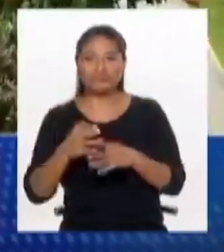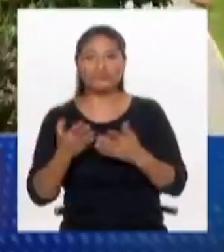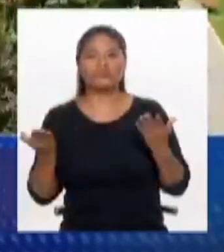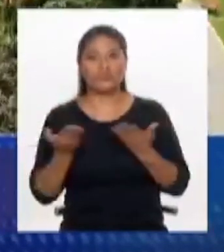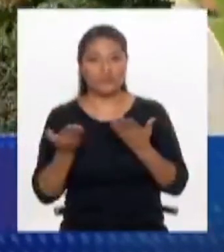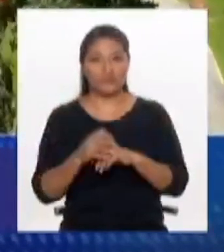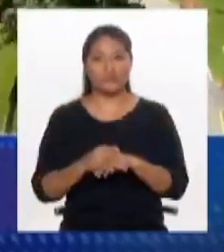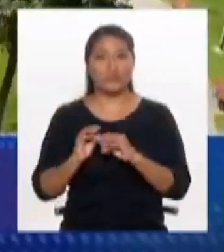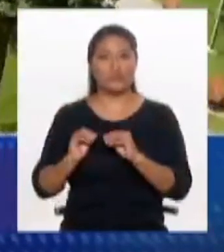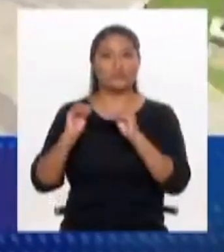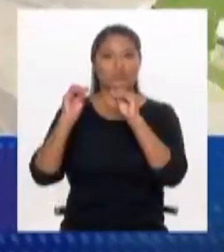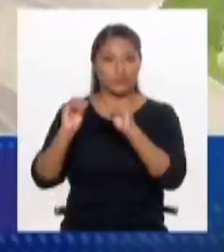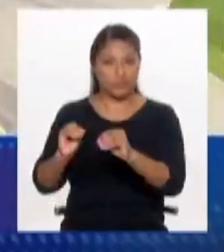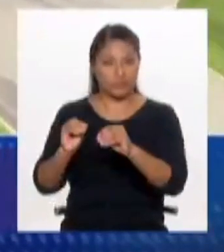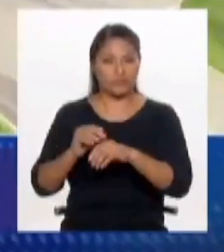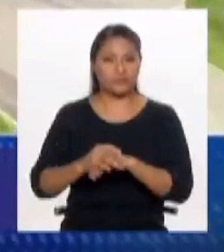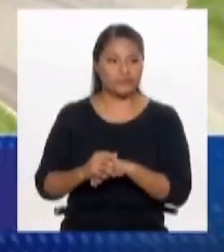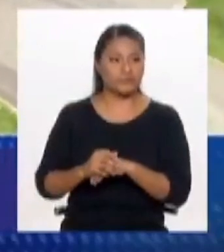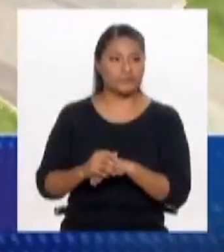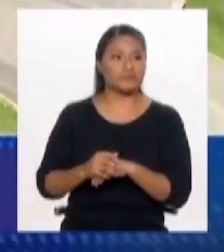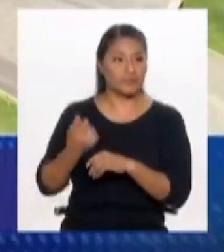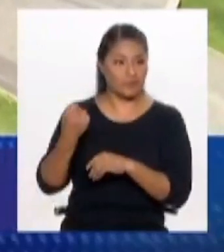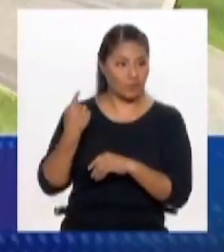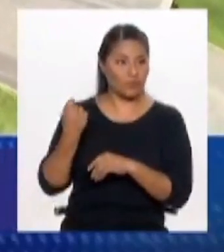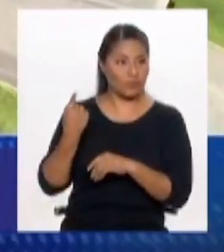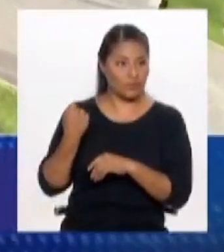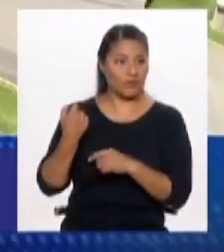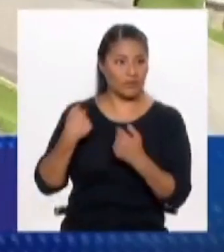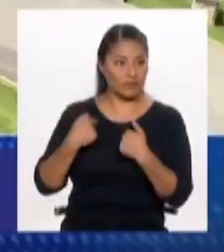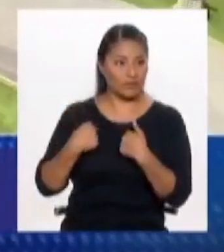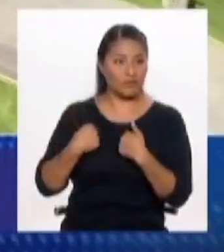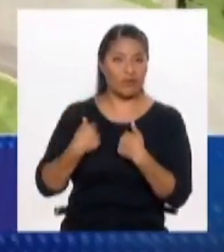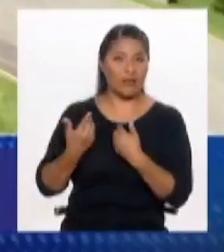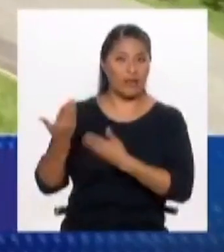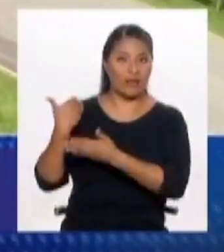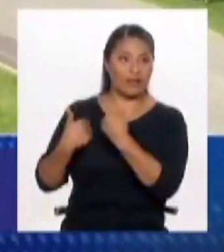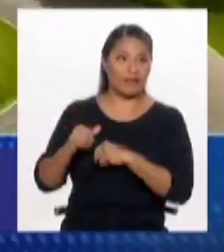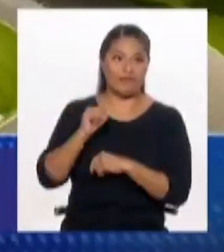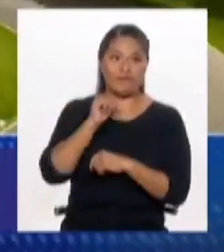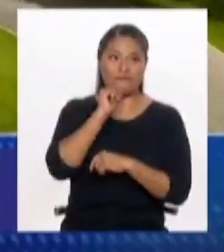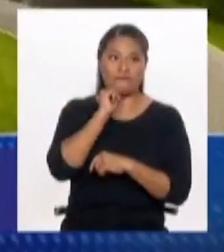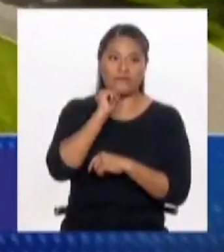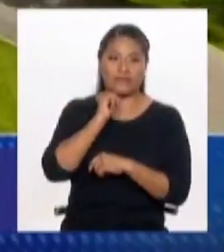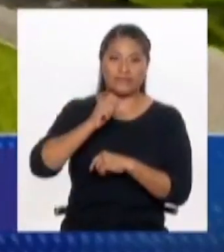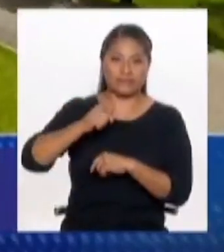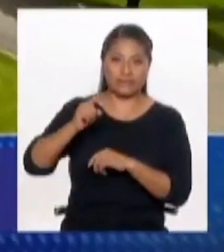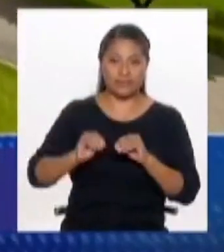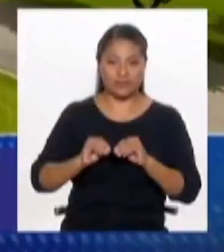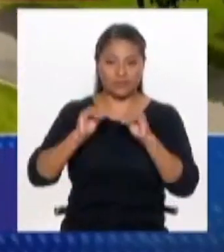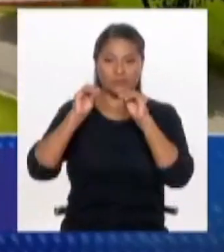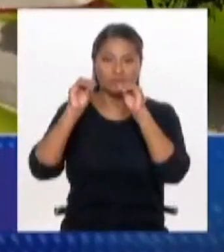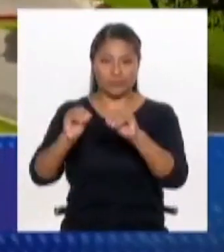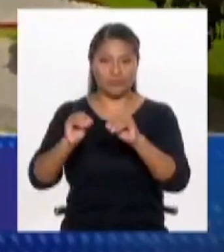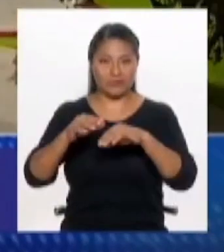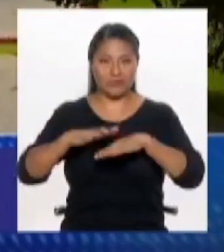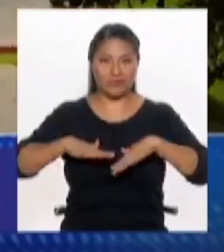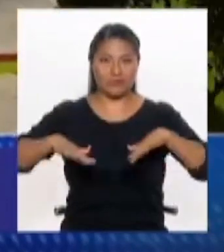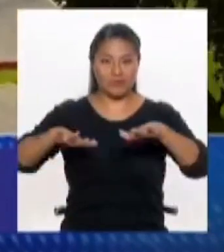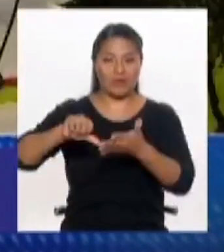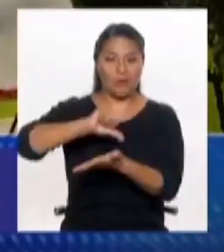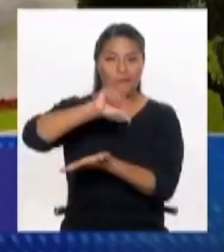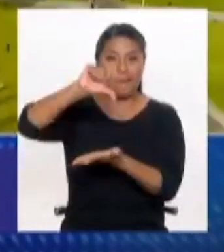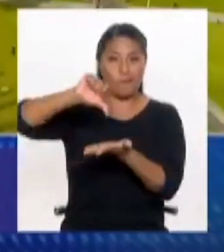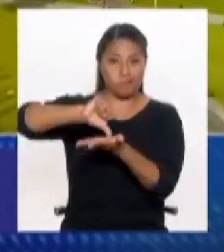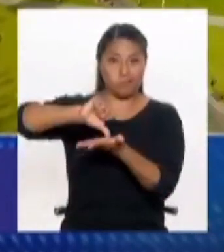y qué se implementen. Y el problema que entiendo ha sucedido es que no ha habido la capacidad de implementar los parques en los lugares donde